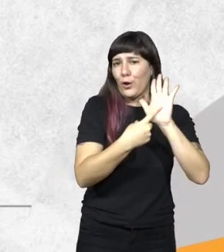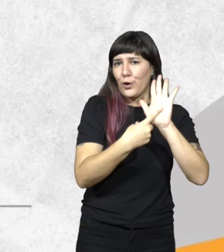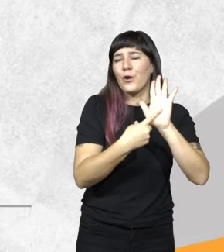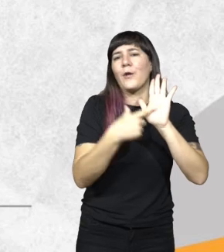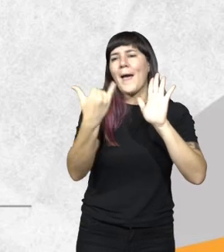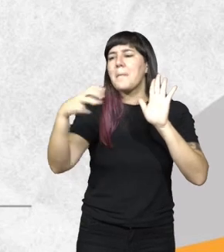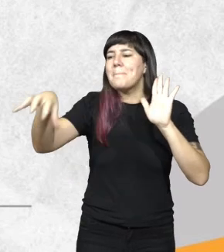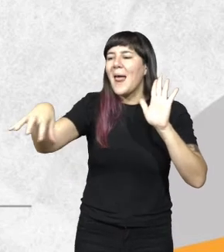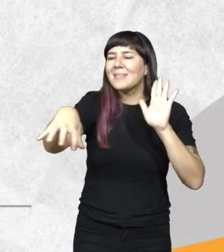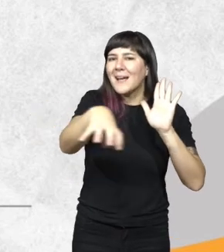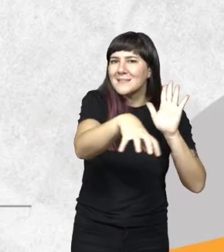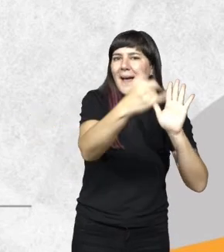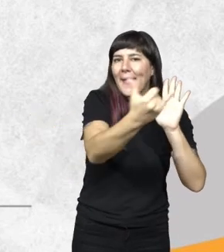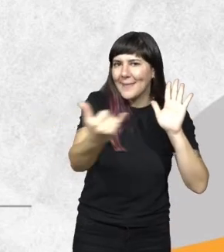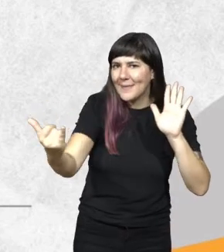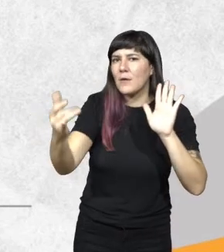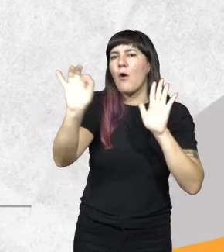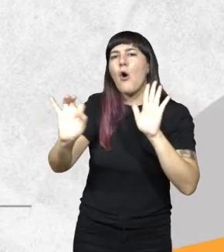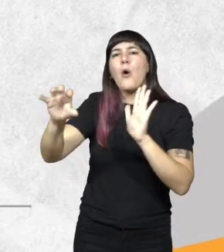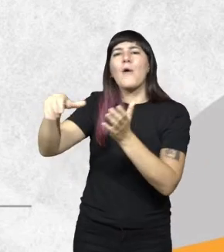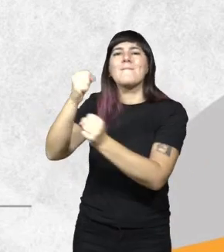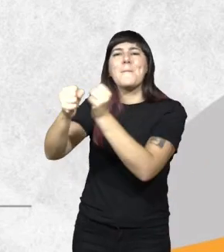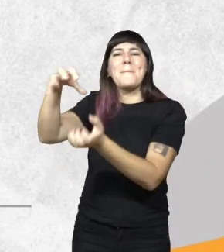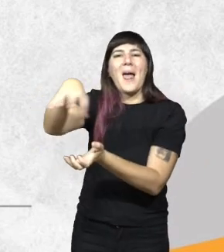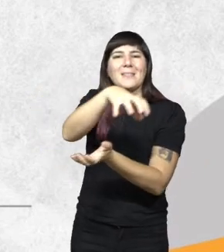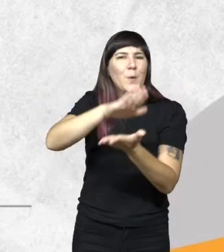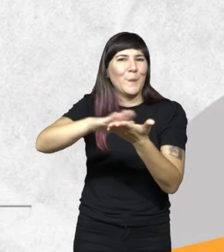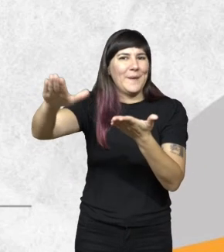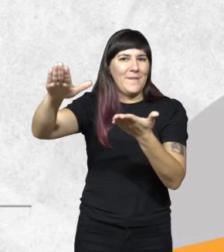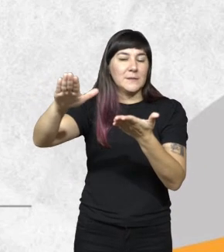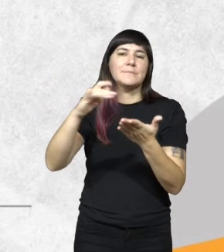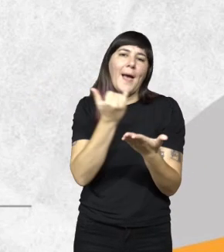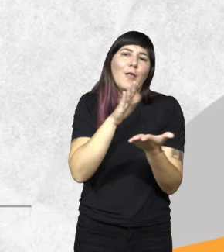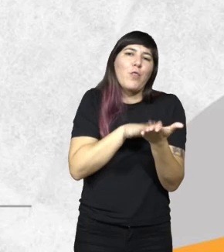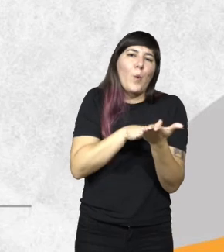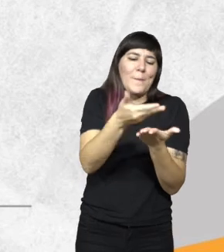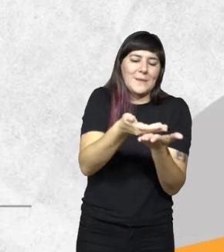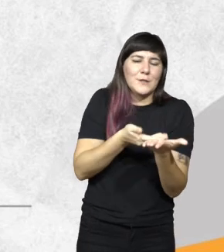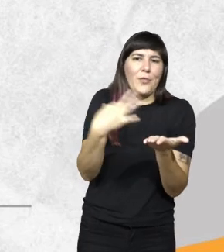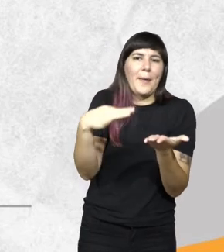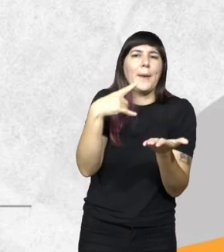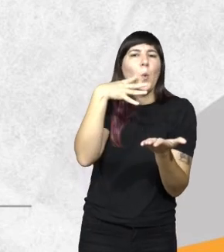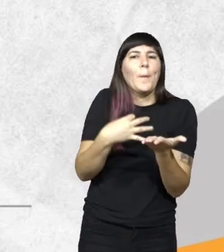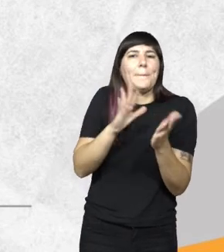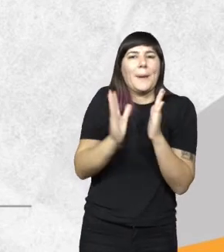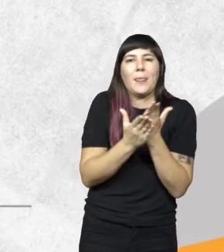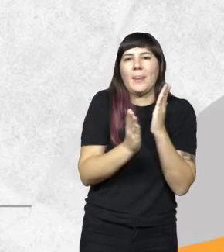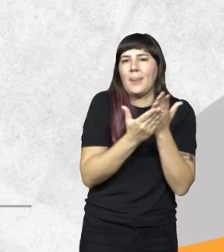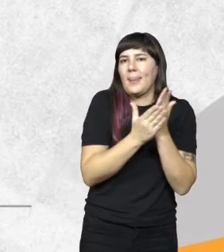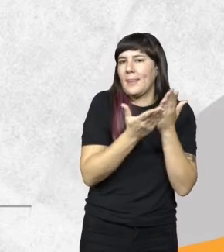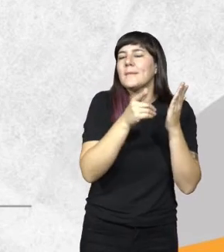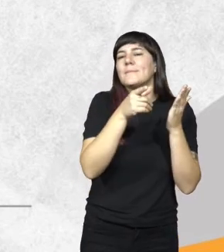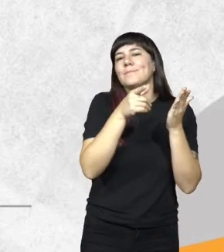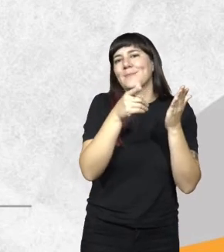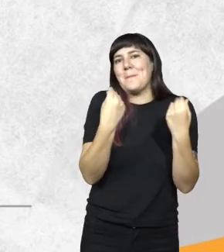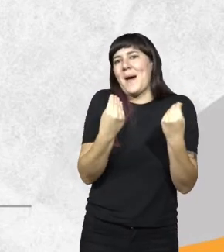plantas existentes como las nuevas y un conjunto de documentación a cumplimentar para poder también otorgar los